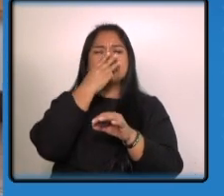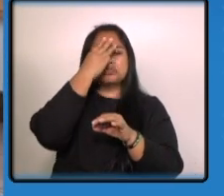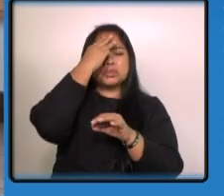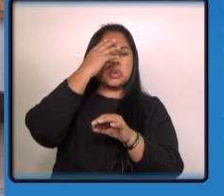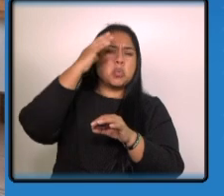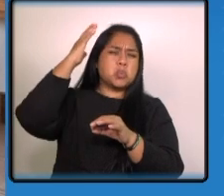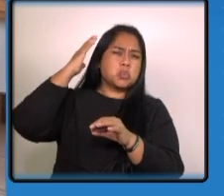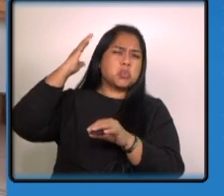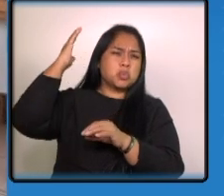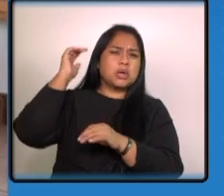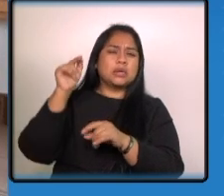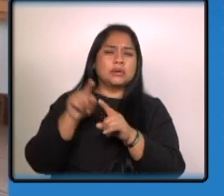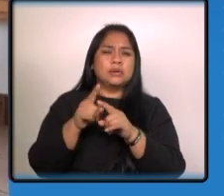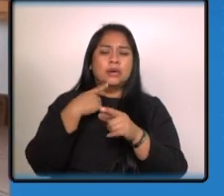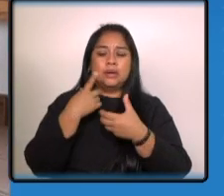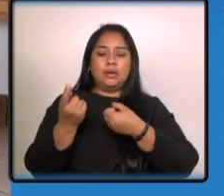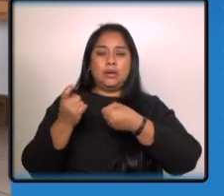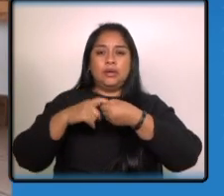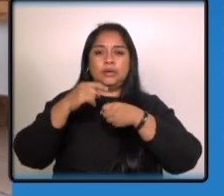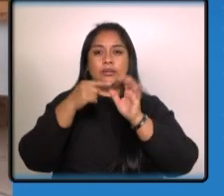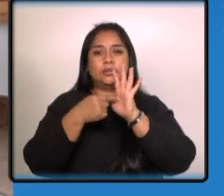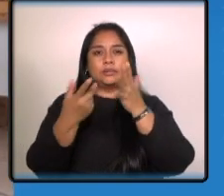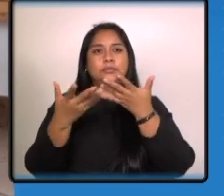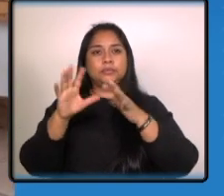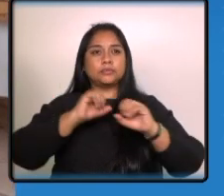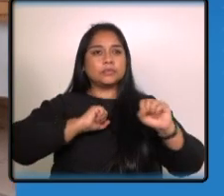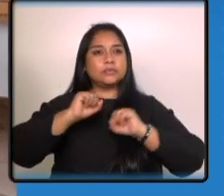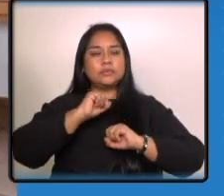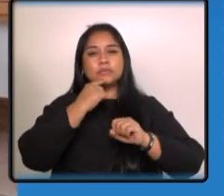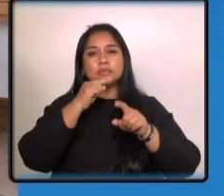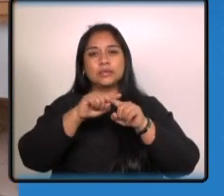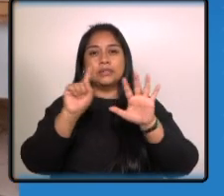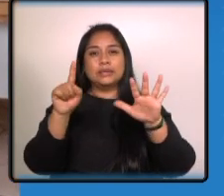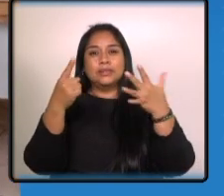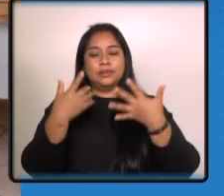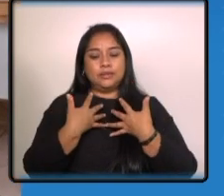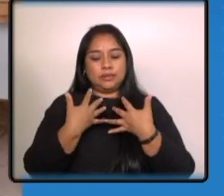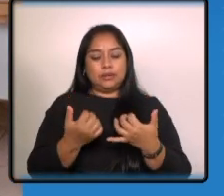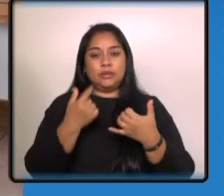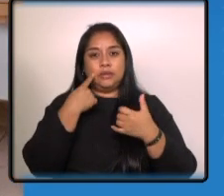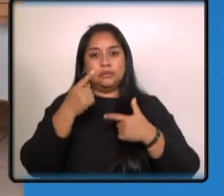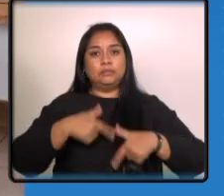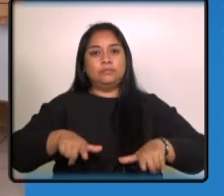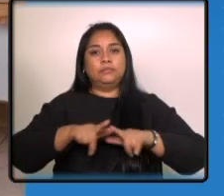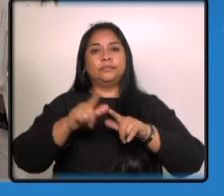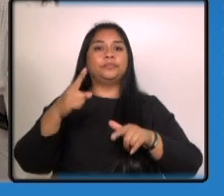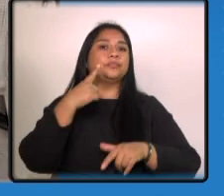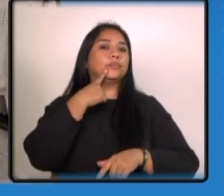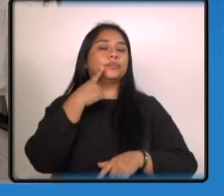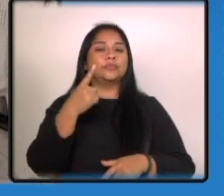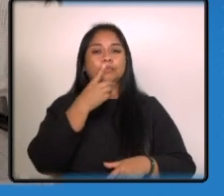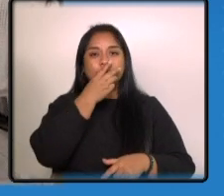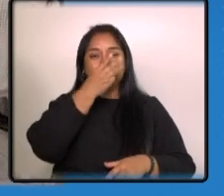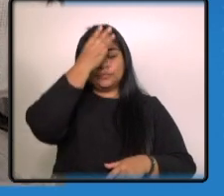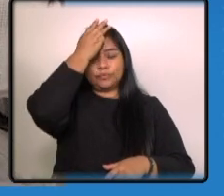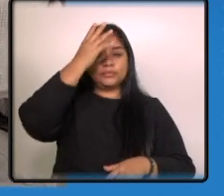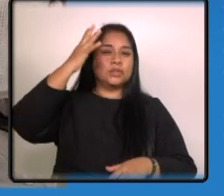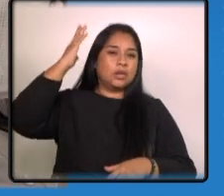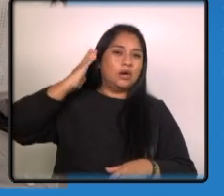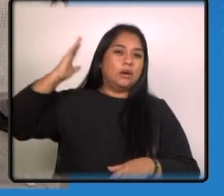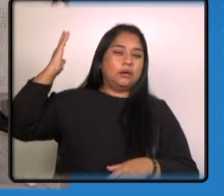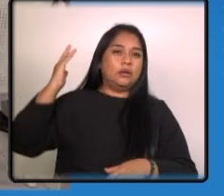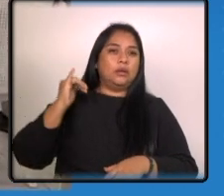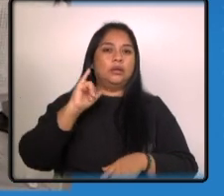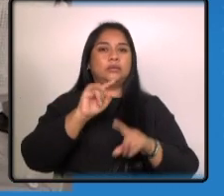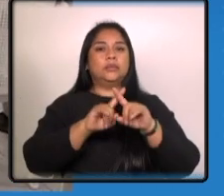como parte de los temas abordados durante la sexta asamblea del espacio de autoridades indígenas ancestrales de